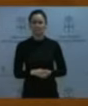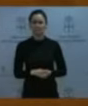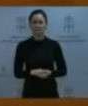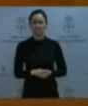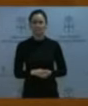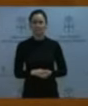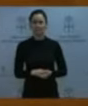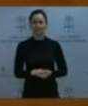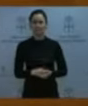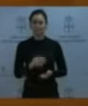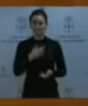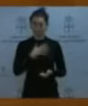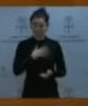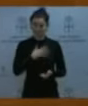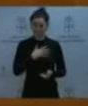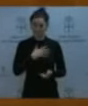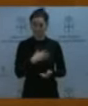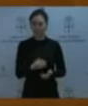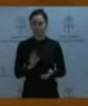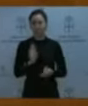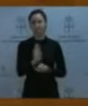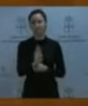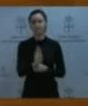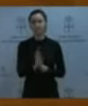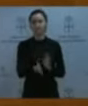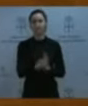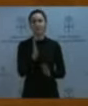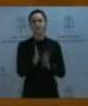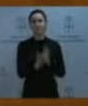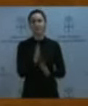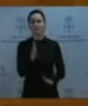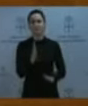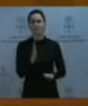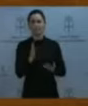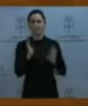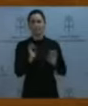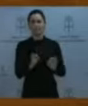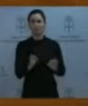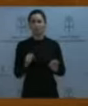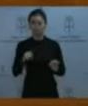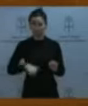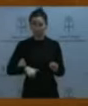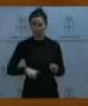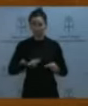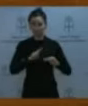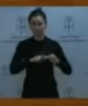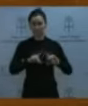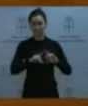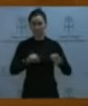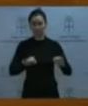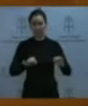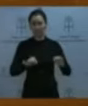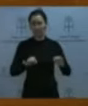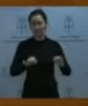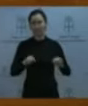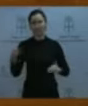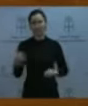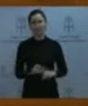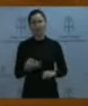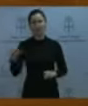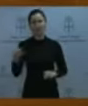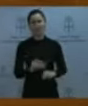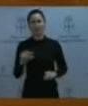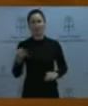nuestra propuesta fue encaminada a que el Principado de Asturias considerara imprescindible,